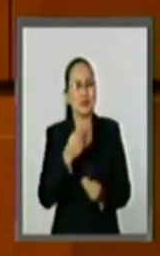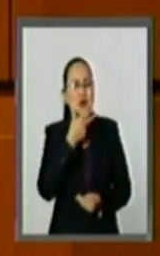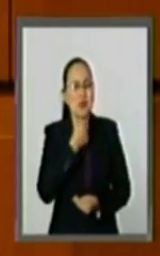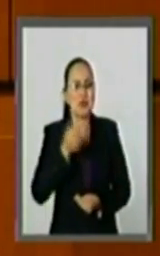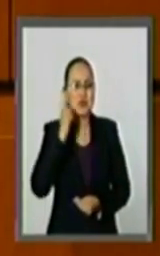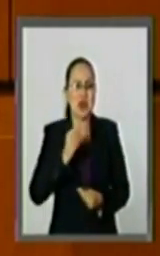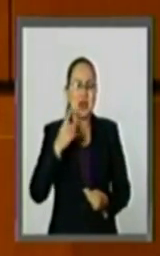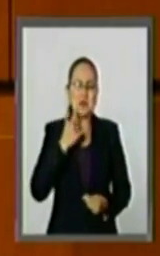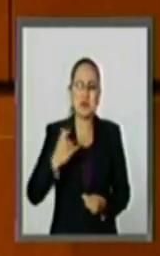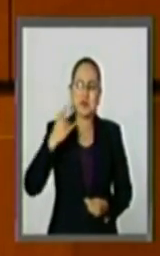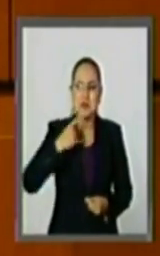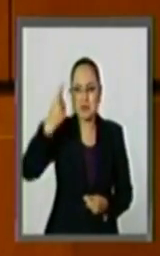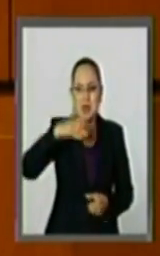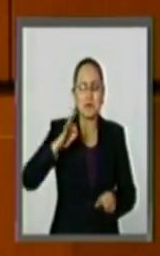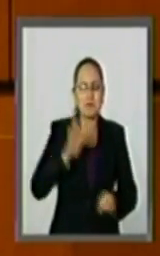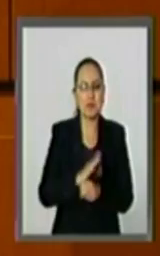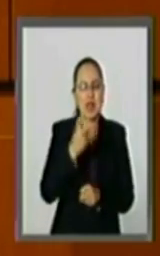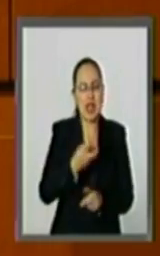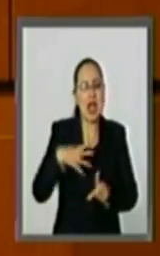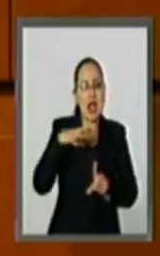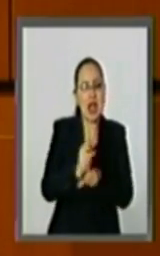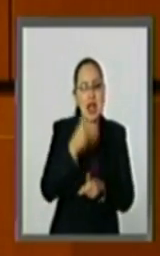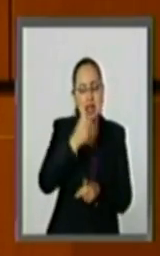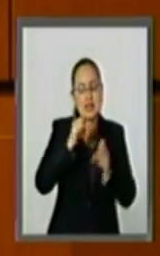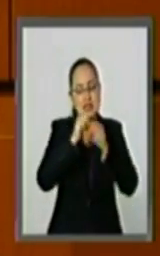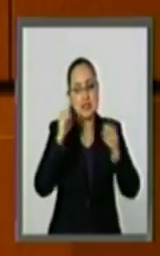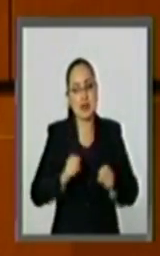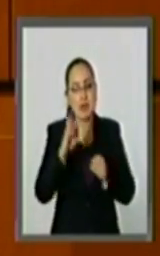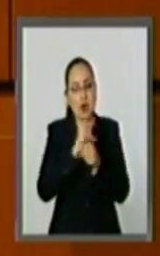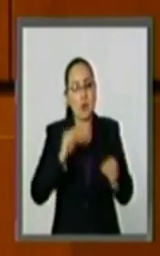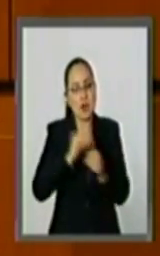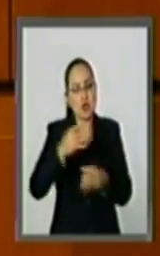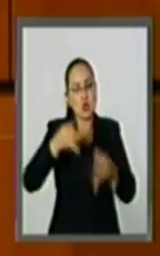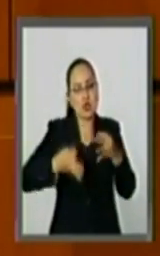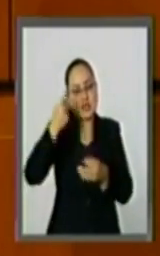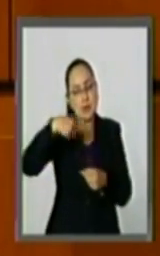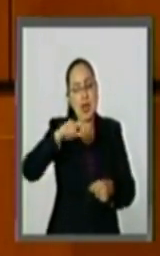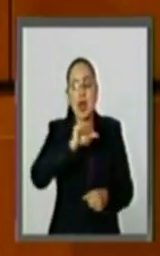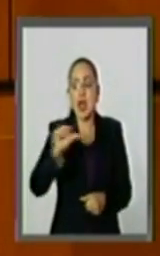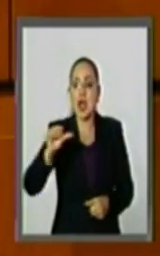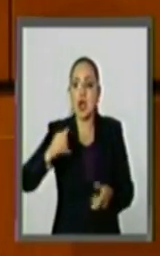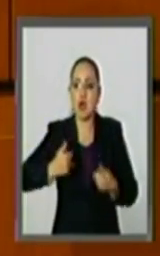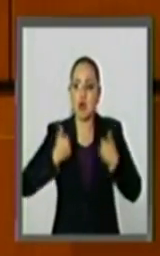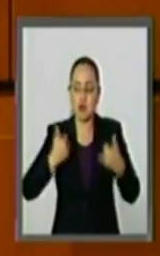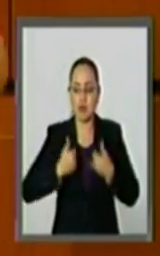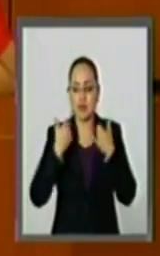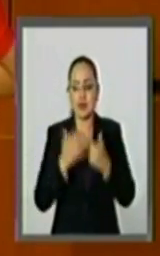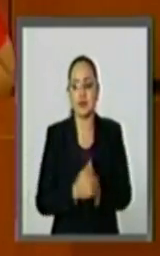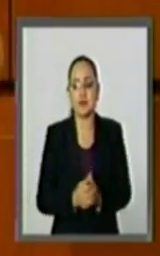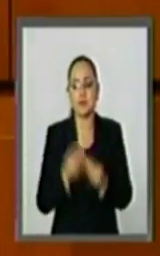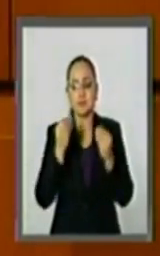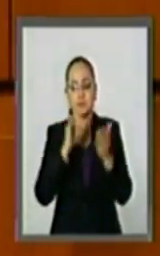lucharon por alcanzar este sistema integral de justicia penal para los y las adolescentes. Muchas gracias.